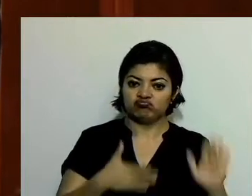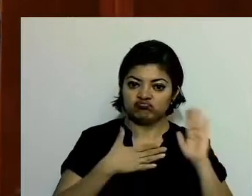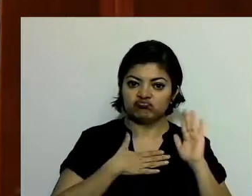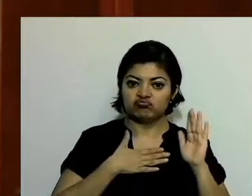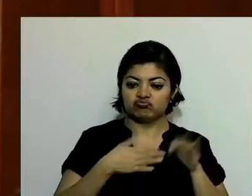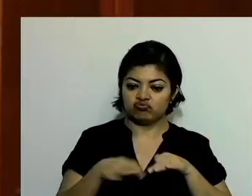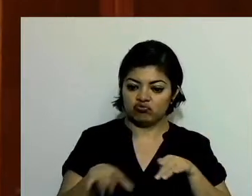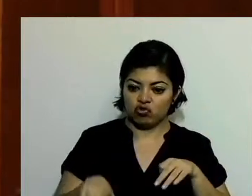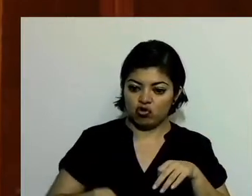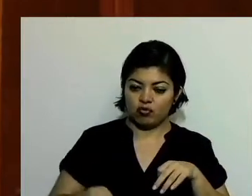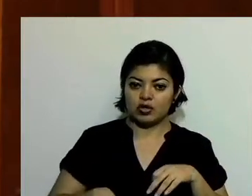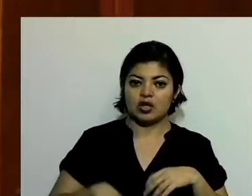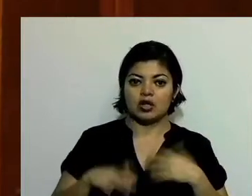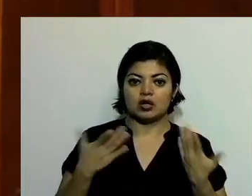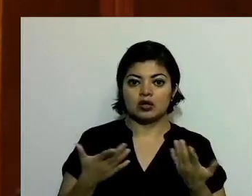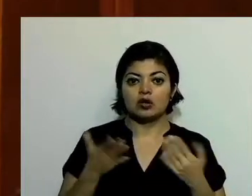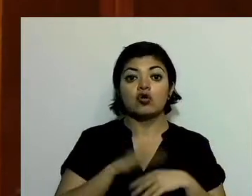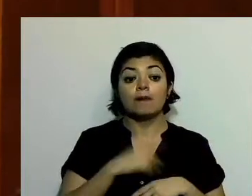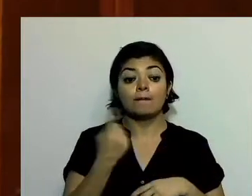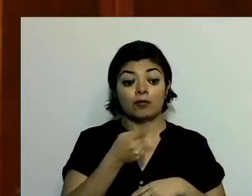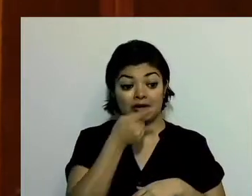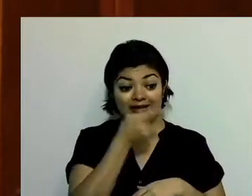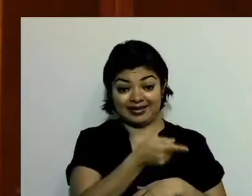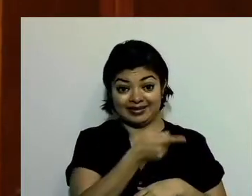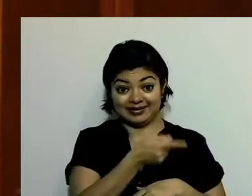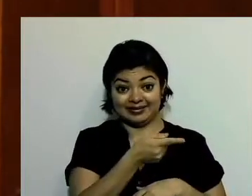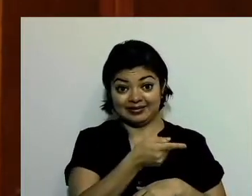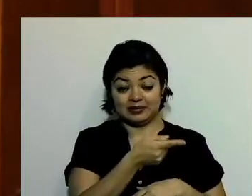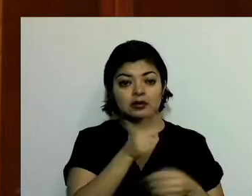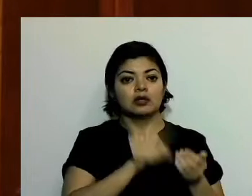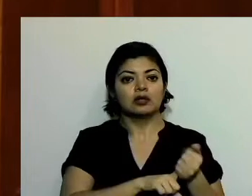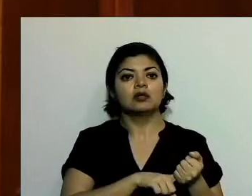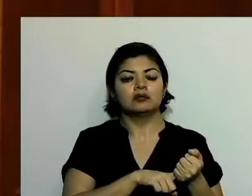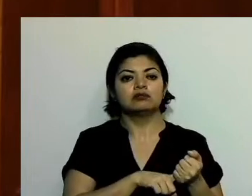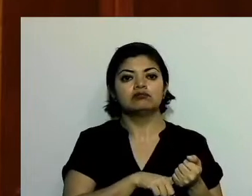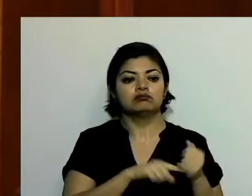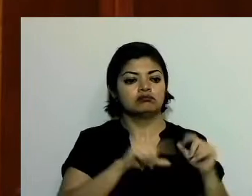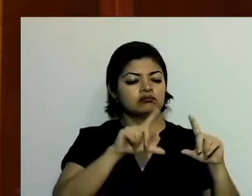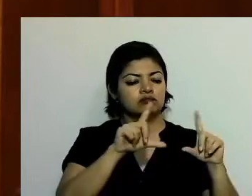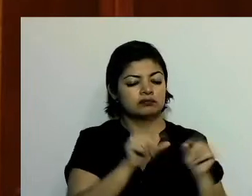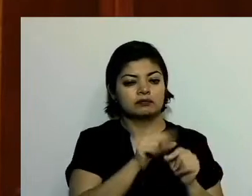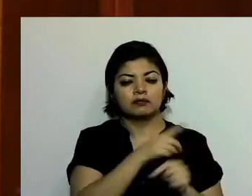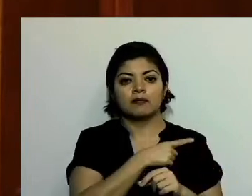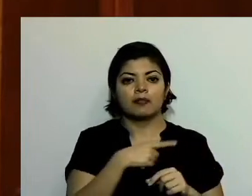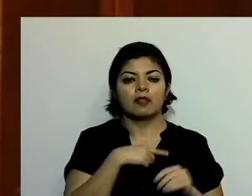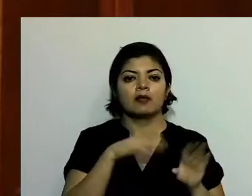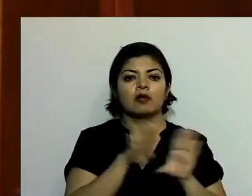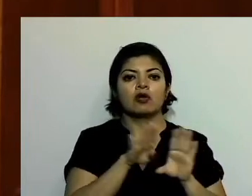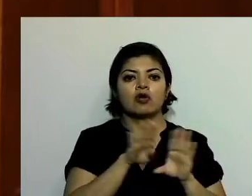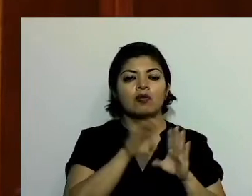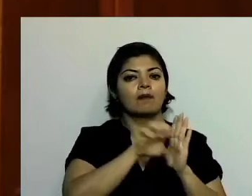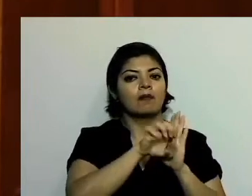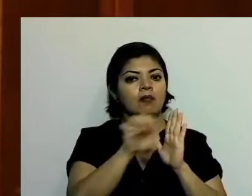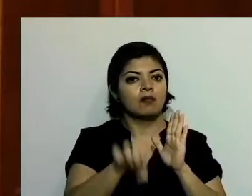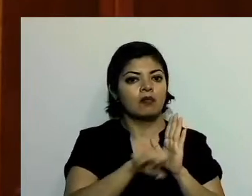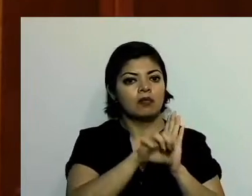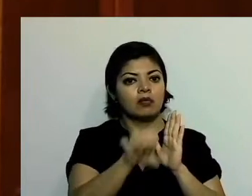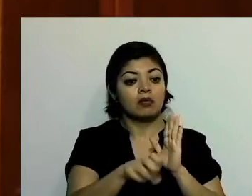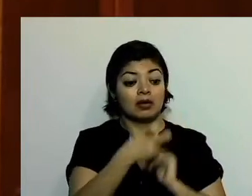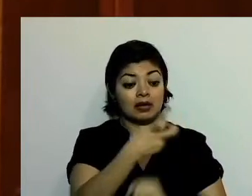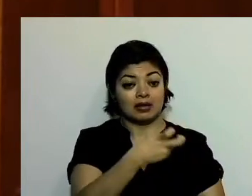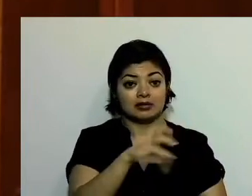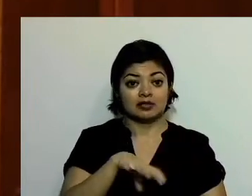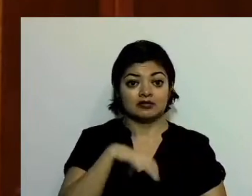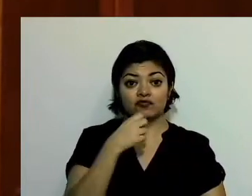Porque es ahí, en ese terreno, en lo concreto, donde se debe reflejar que este esfuerzo